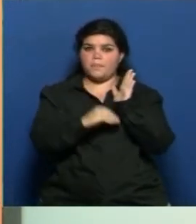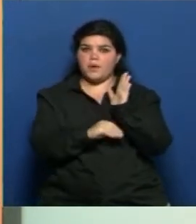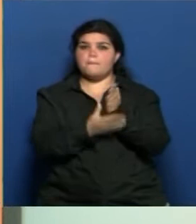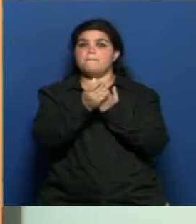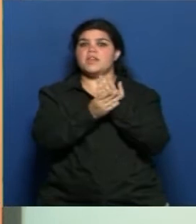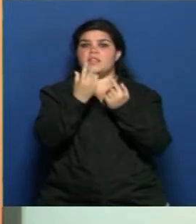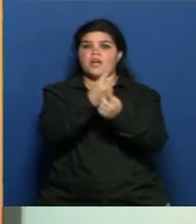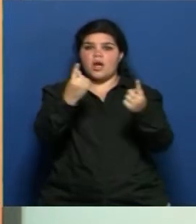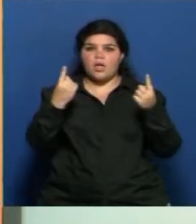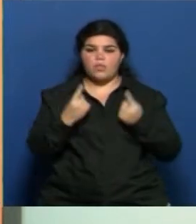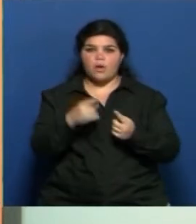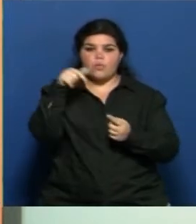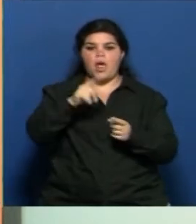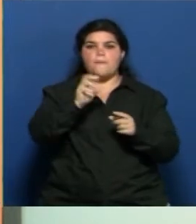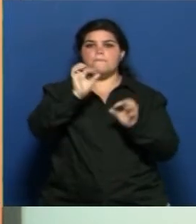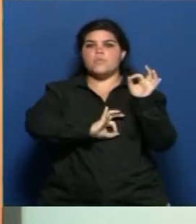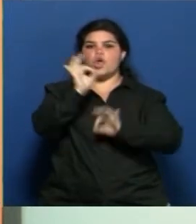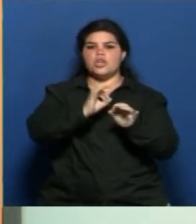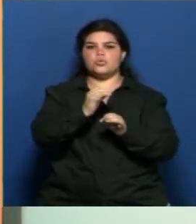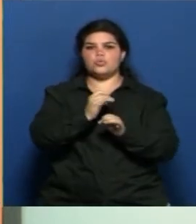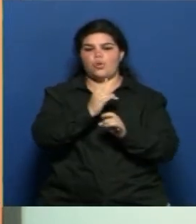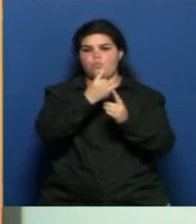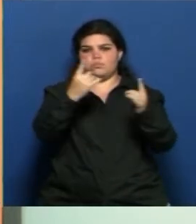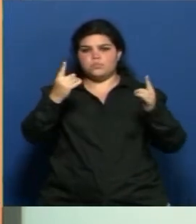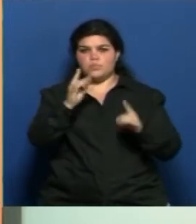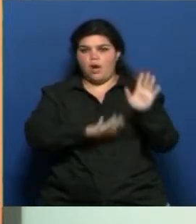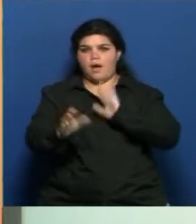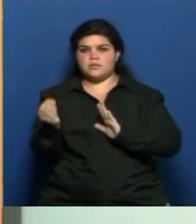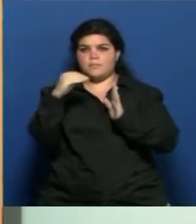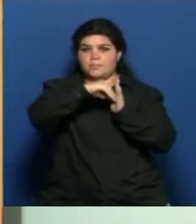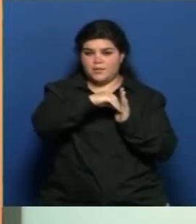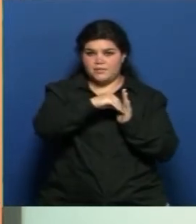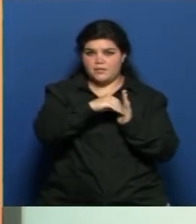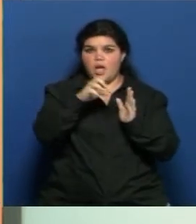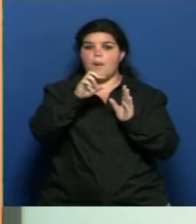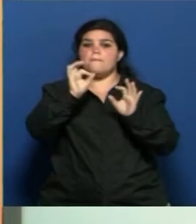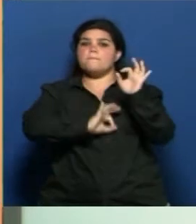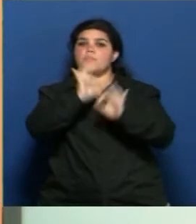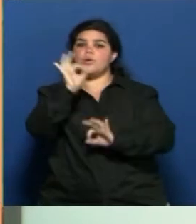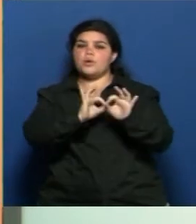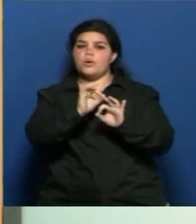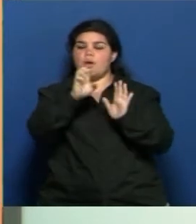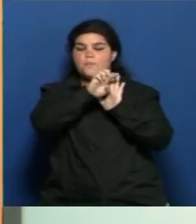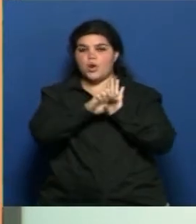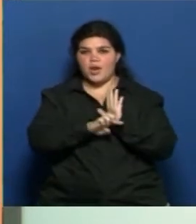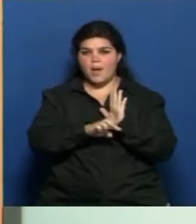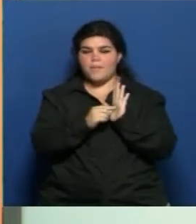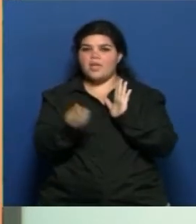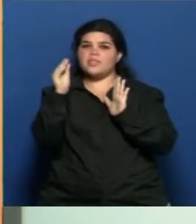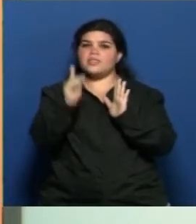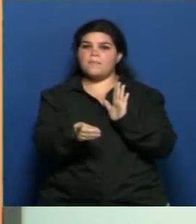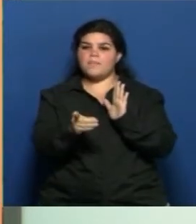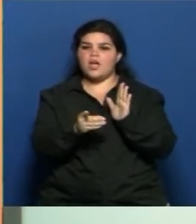hacer una serie de proyectos. Dentro de esos programas, por supuesto, que está todo el tema de la movilidad en un área